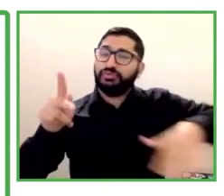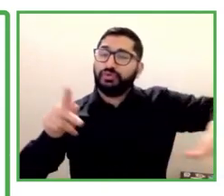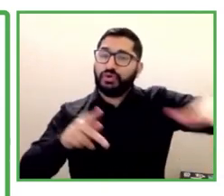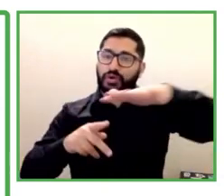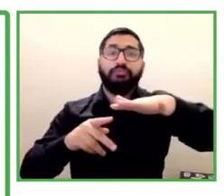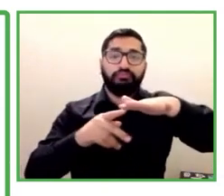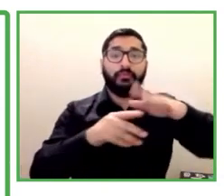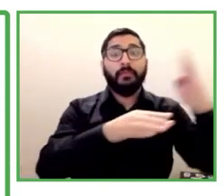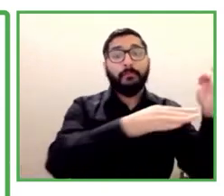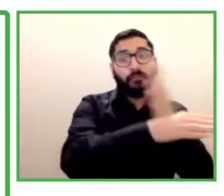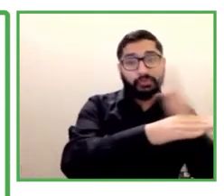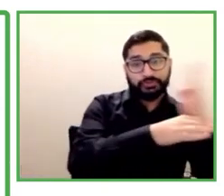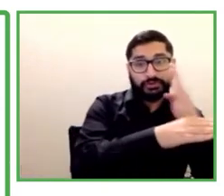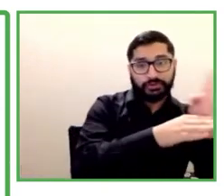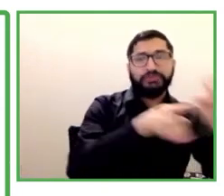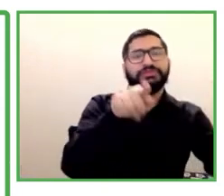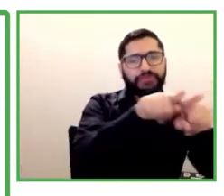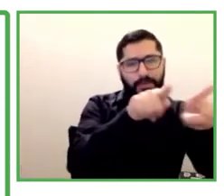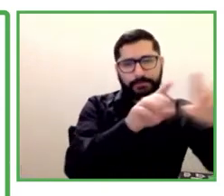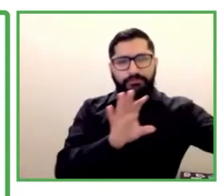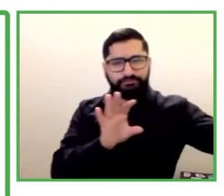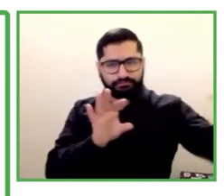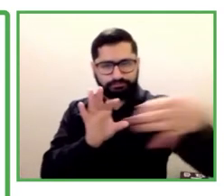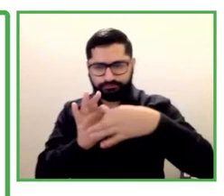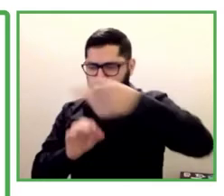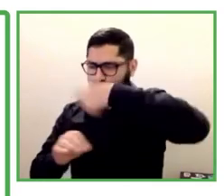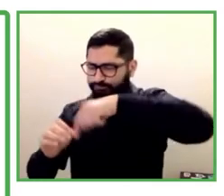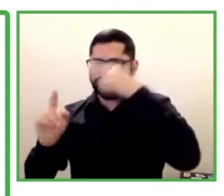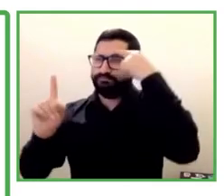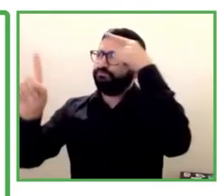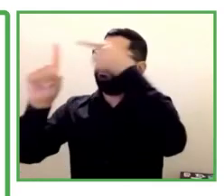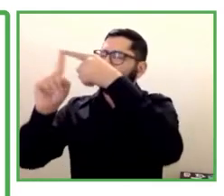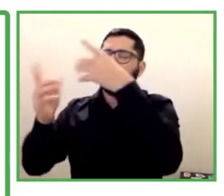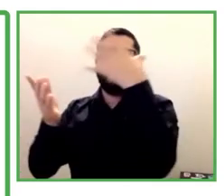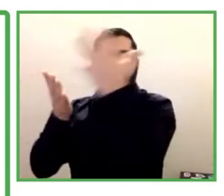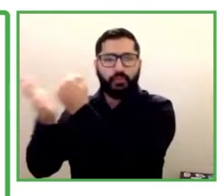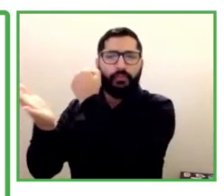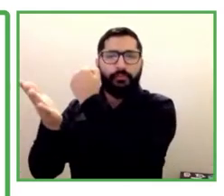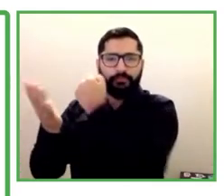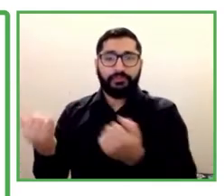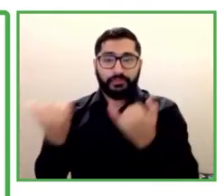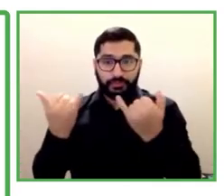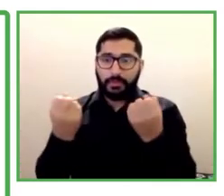muchos premios y han convertido en influenciadores de políticas. Y